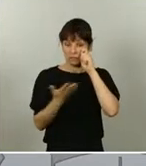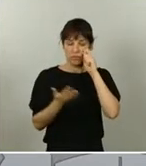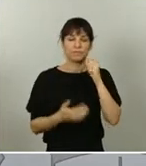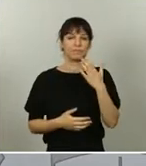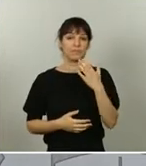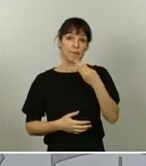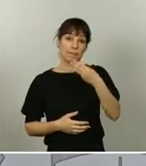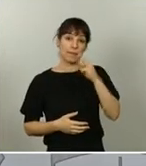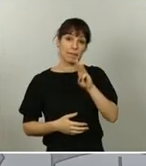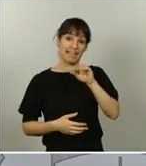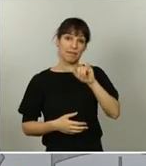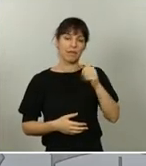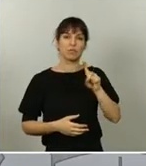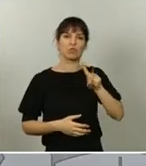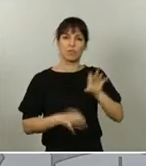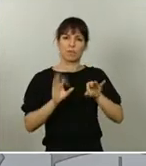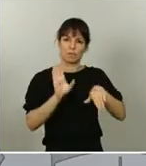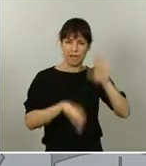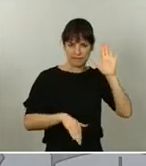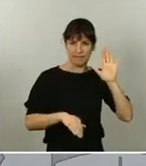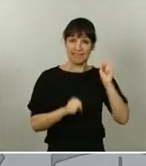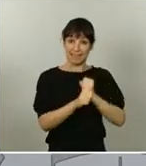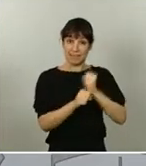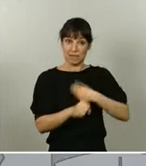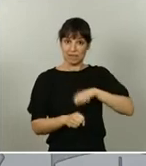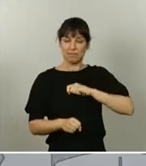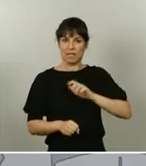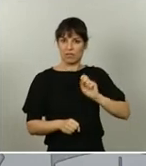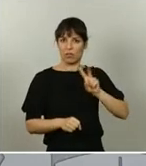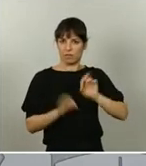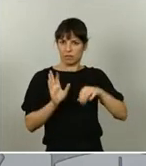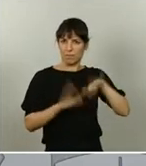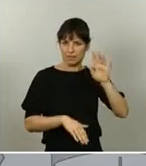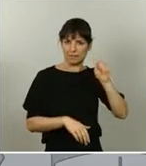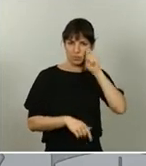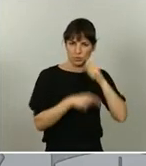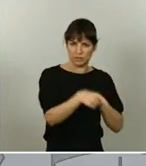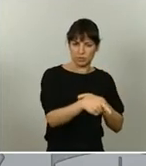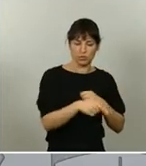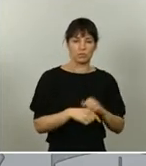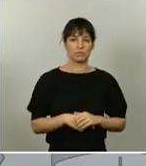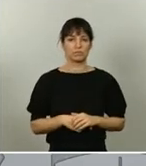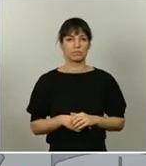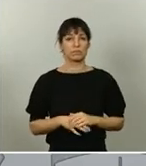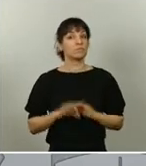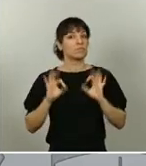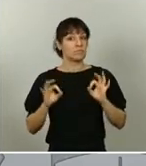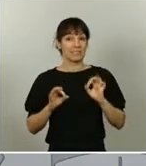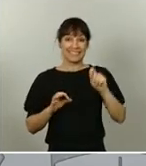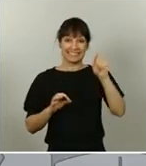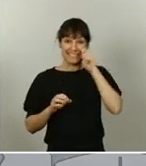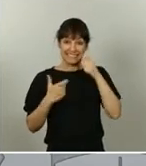PIB y del empleo en nuestro país es un hecho que cualquier crisis en el turismo acarrea